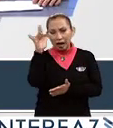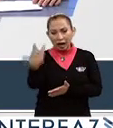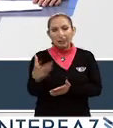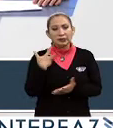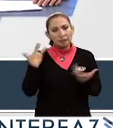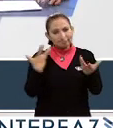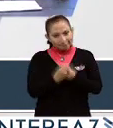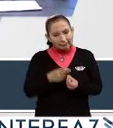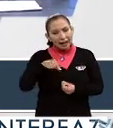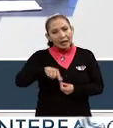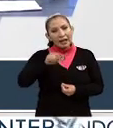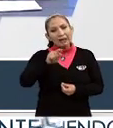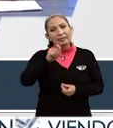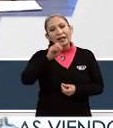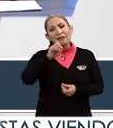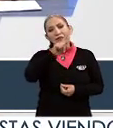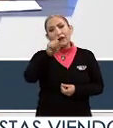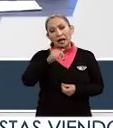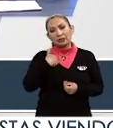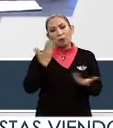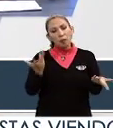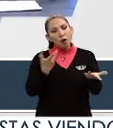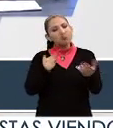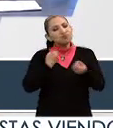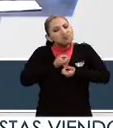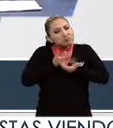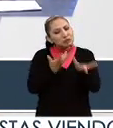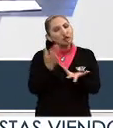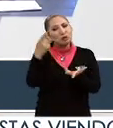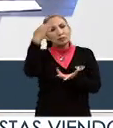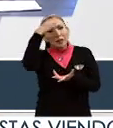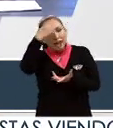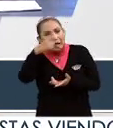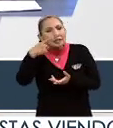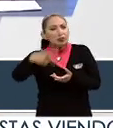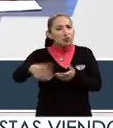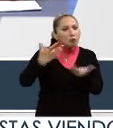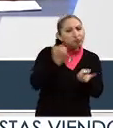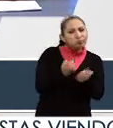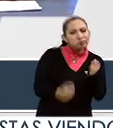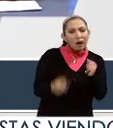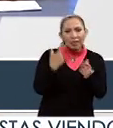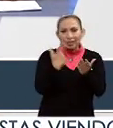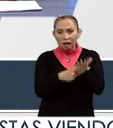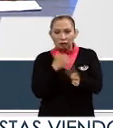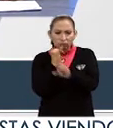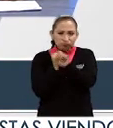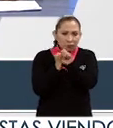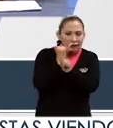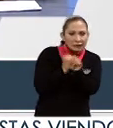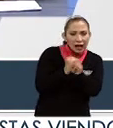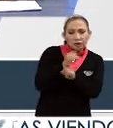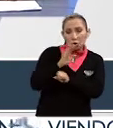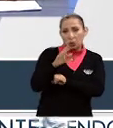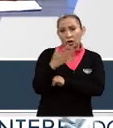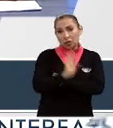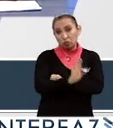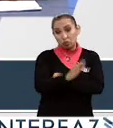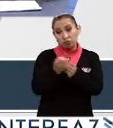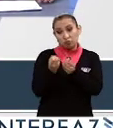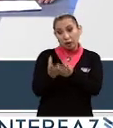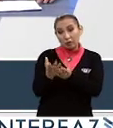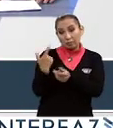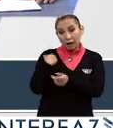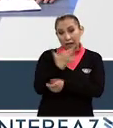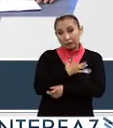que hayas estado con nosotros en Interfaz, compartir este premio, compartir tu experiencia, tu expertise dentro de la academia y bueno, tu contribución